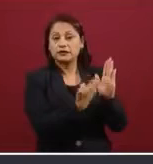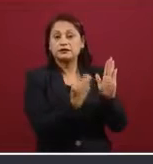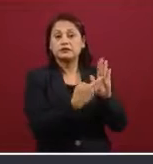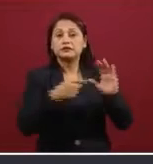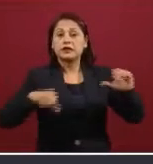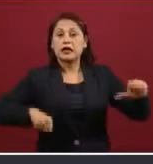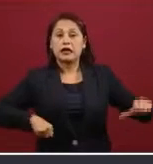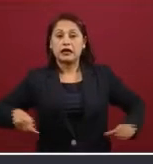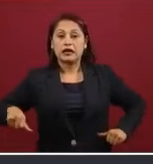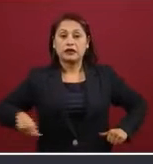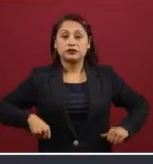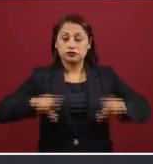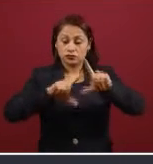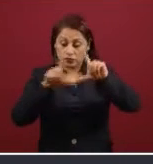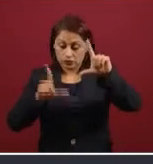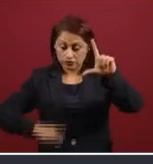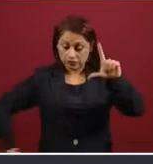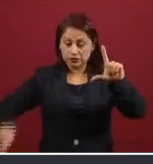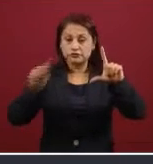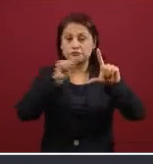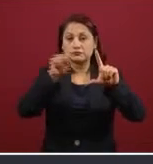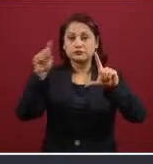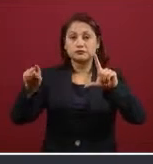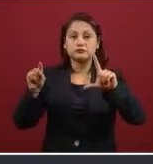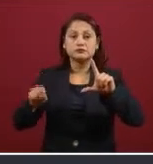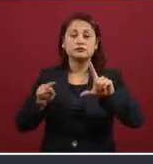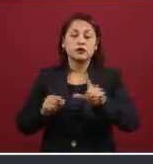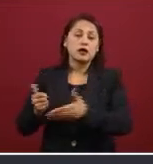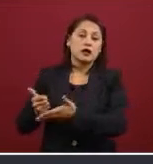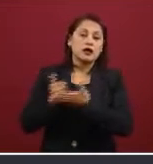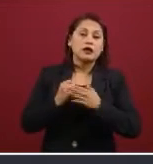con Incube, con cultura, con educación.